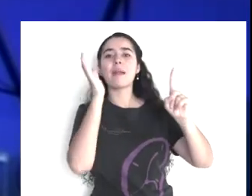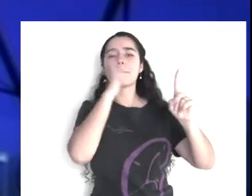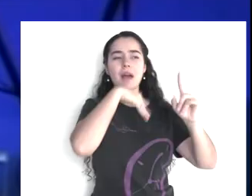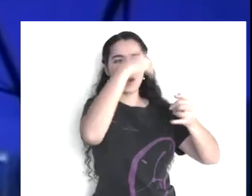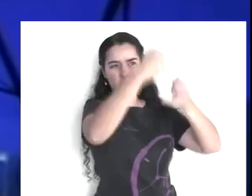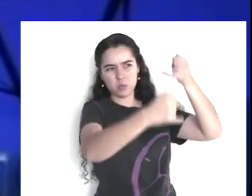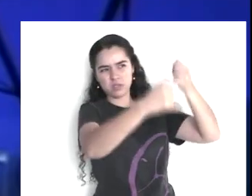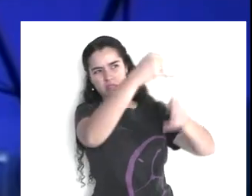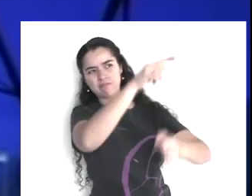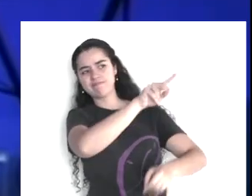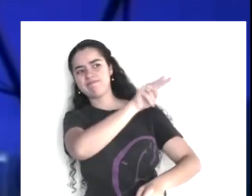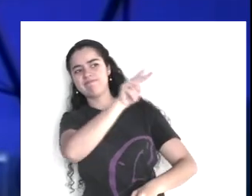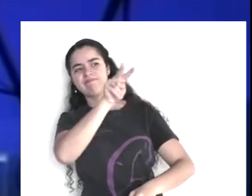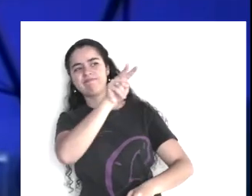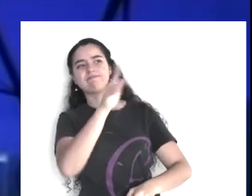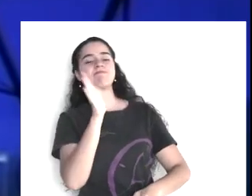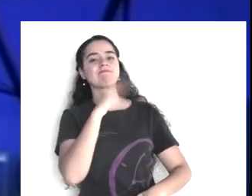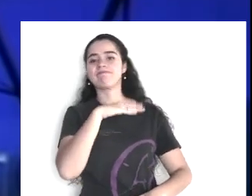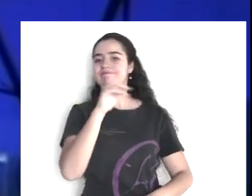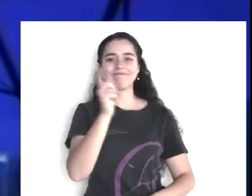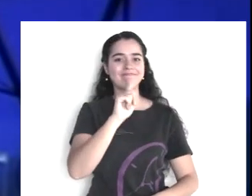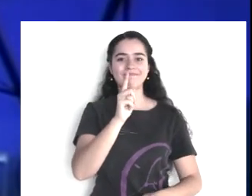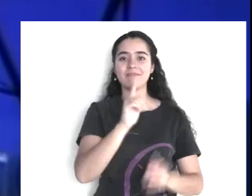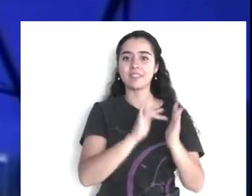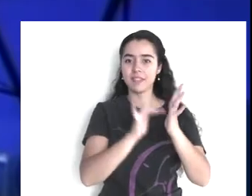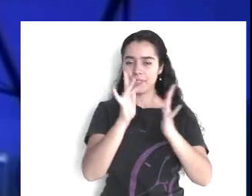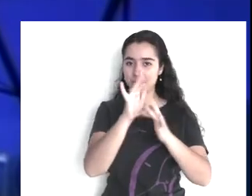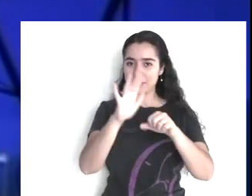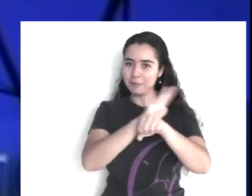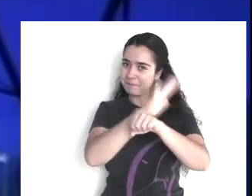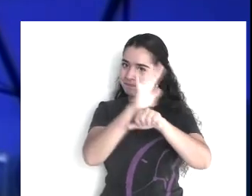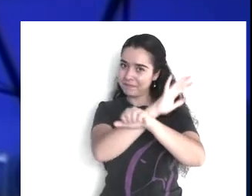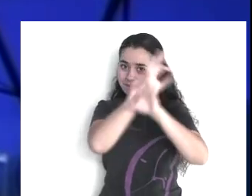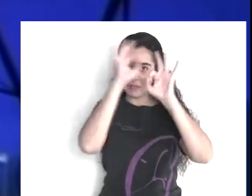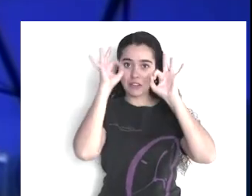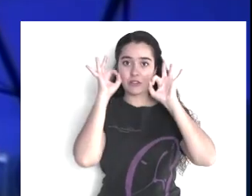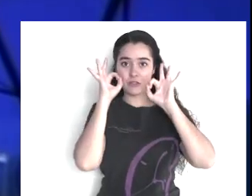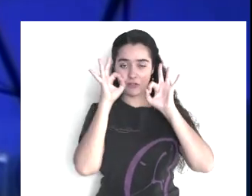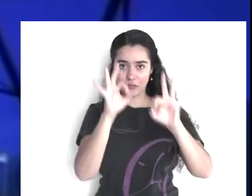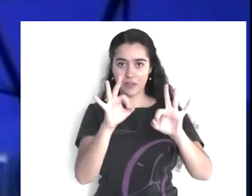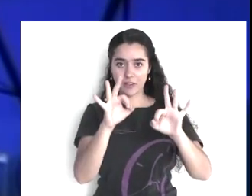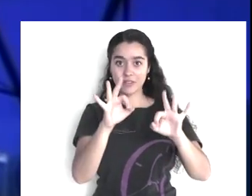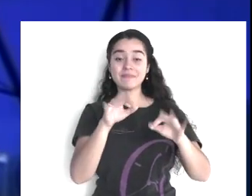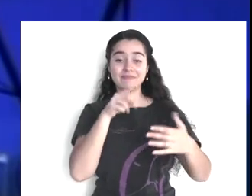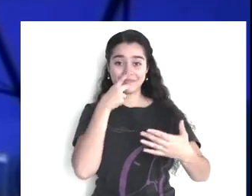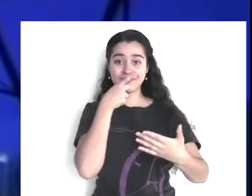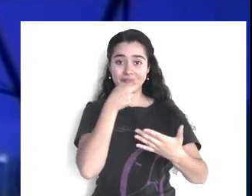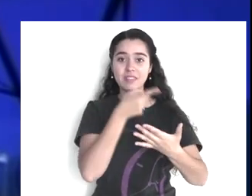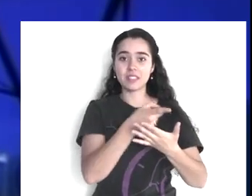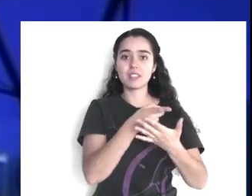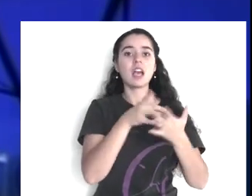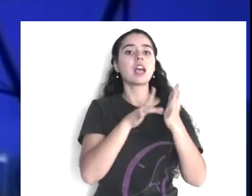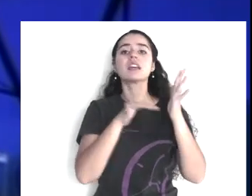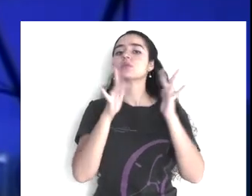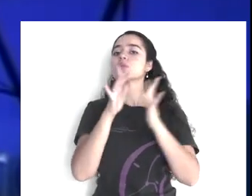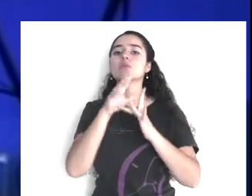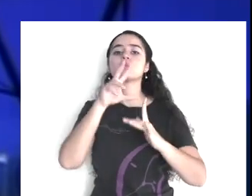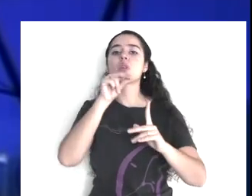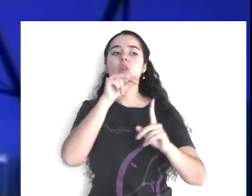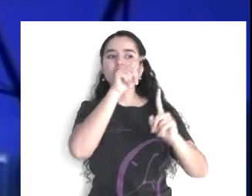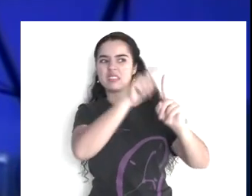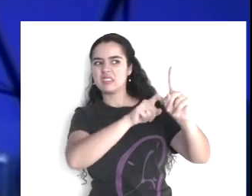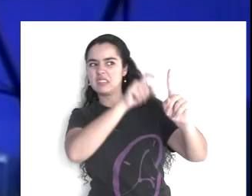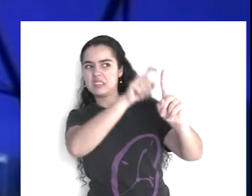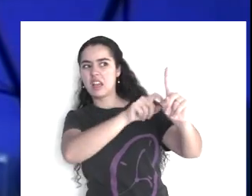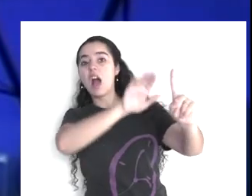Ahora, este mismo versículo, en la versión al día, se lee así, no juzgará según las